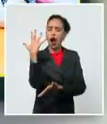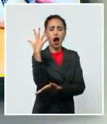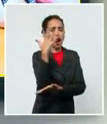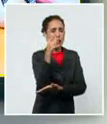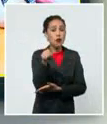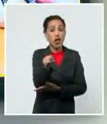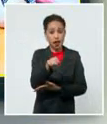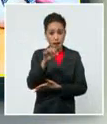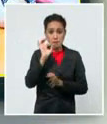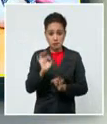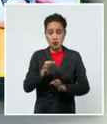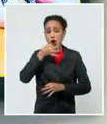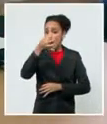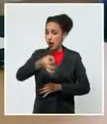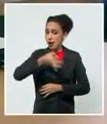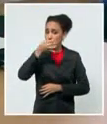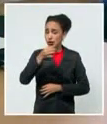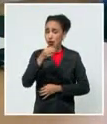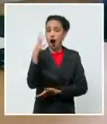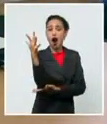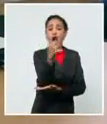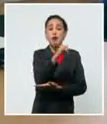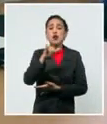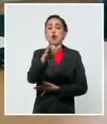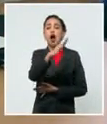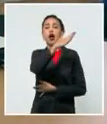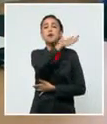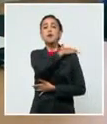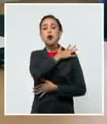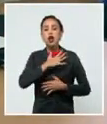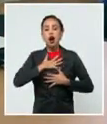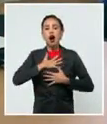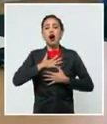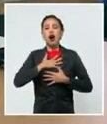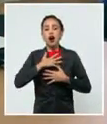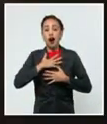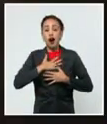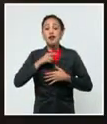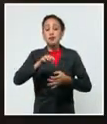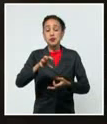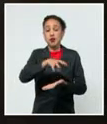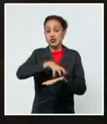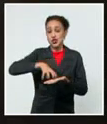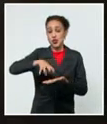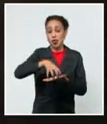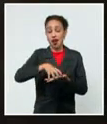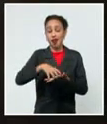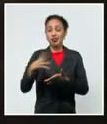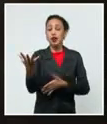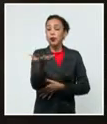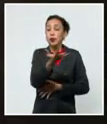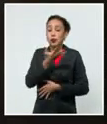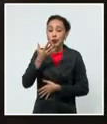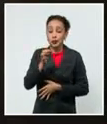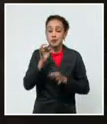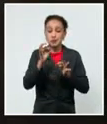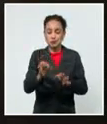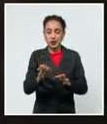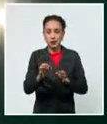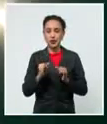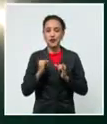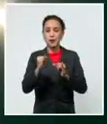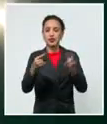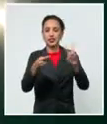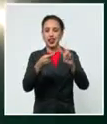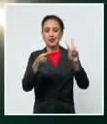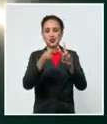él explicó, son los pulmones de las ciudades. Bernardo Espinosa, Sistema Informativo de